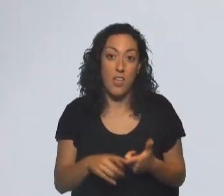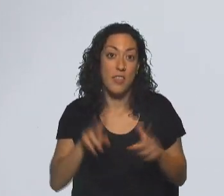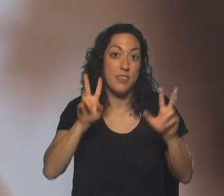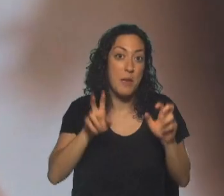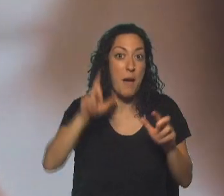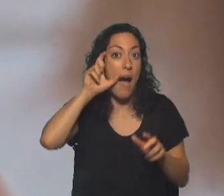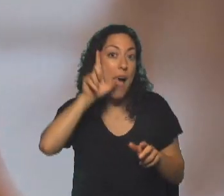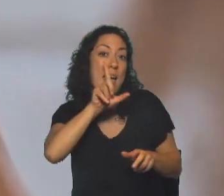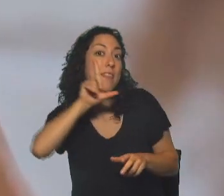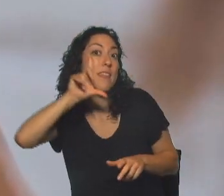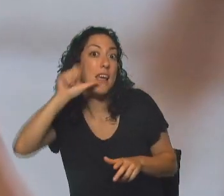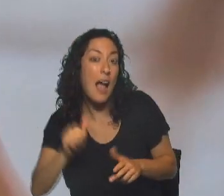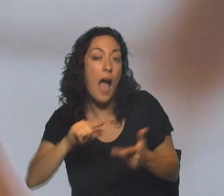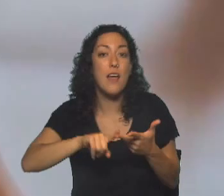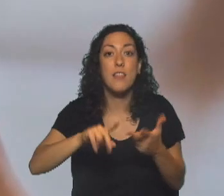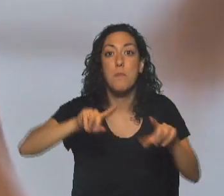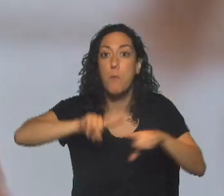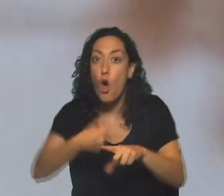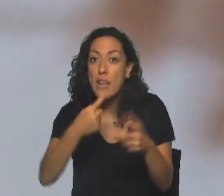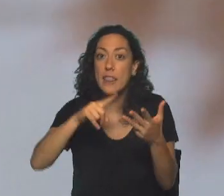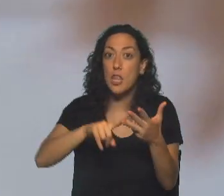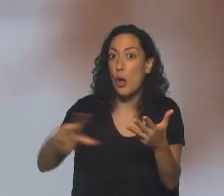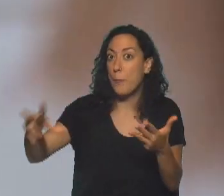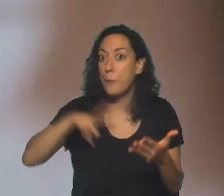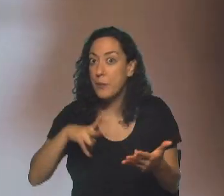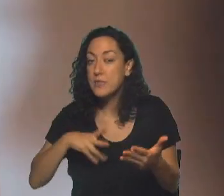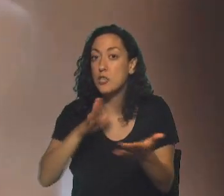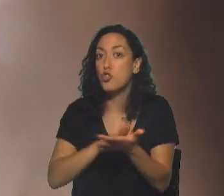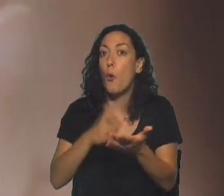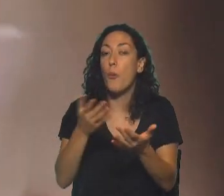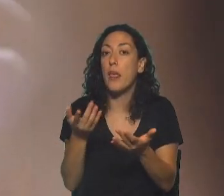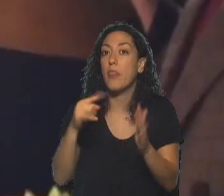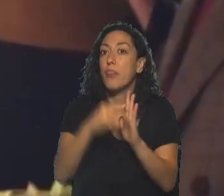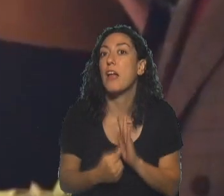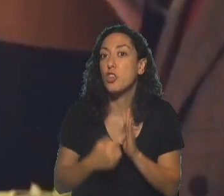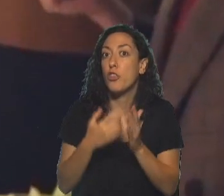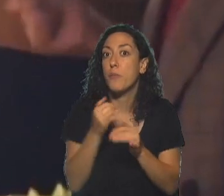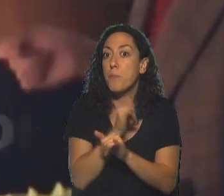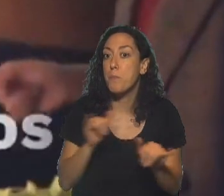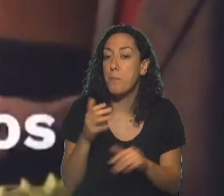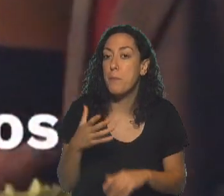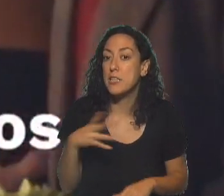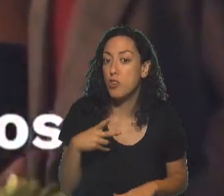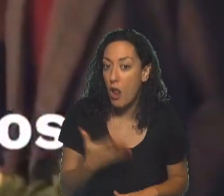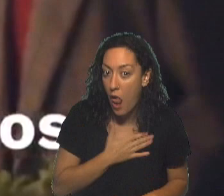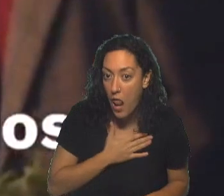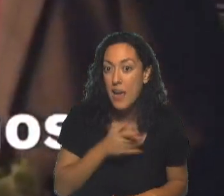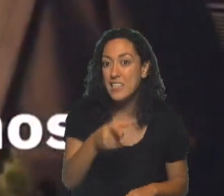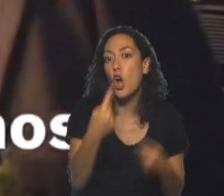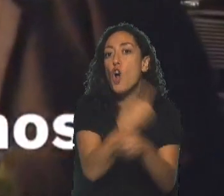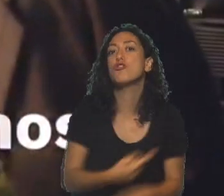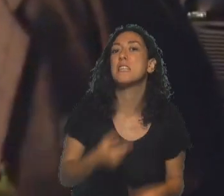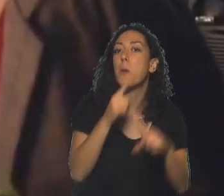a tener en cuenta, cuestiones políticas, cuestiones de privacidad, de datos personales. Este es el lado bueno, el que estamos